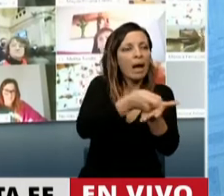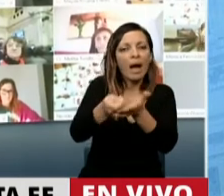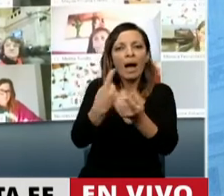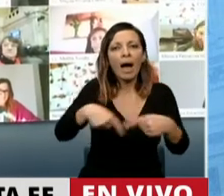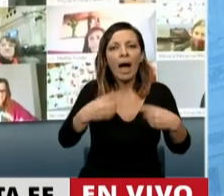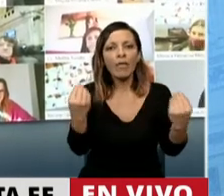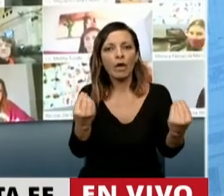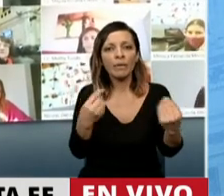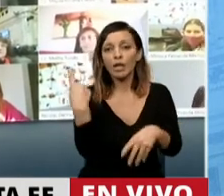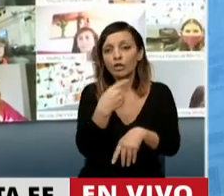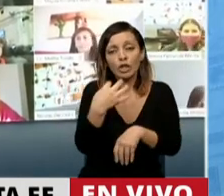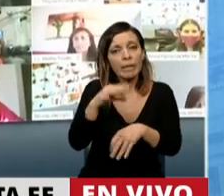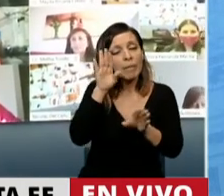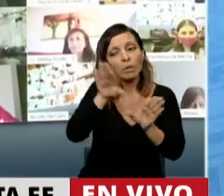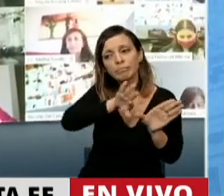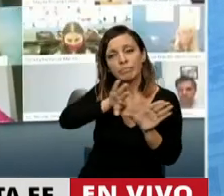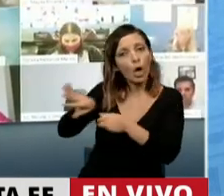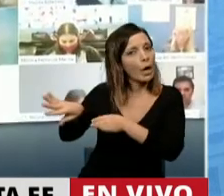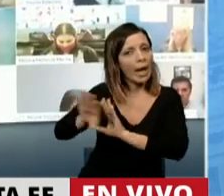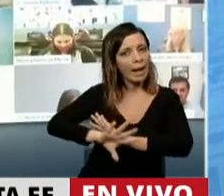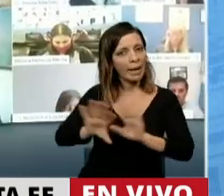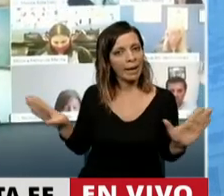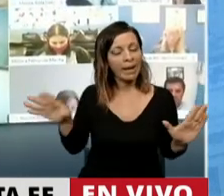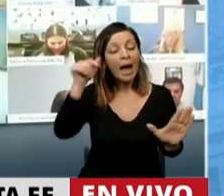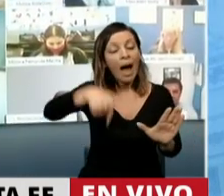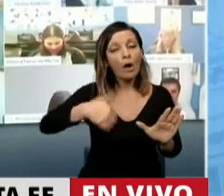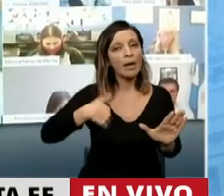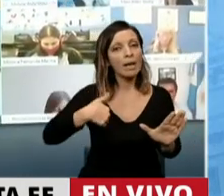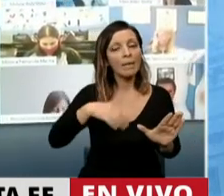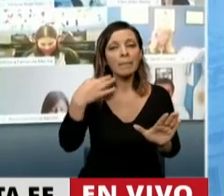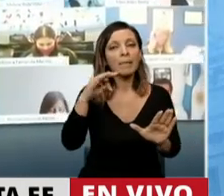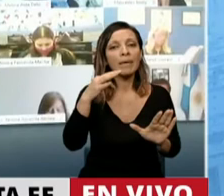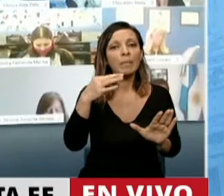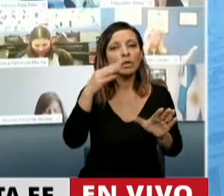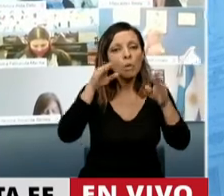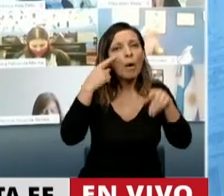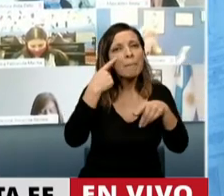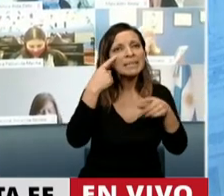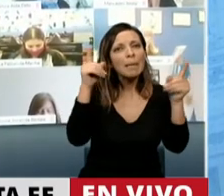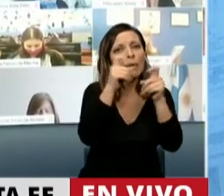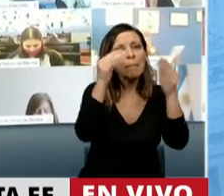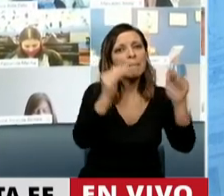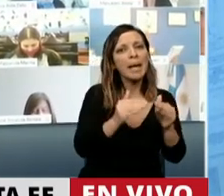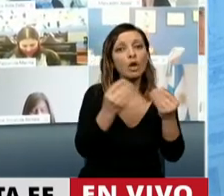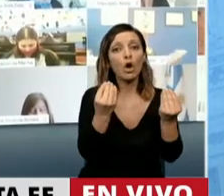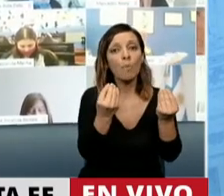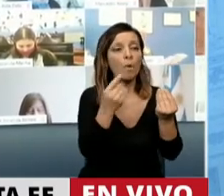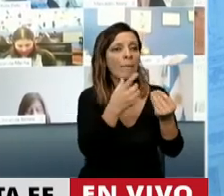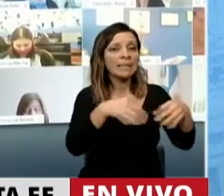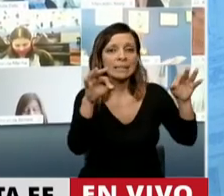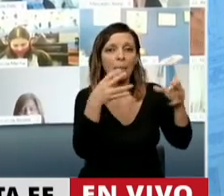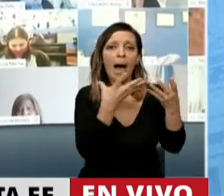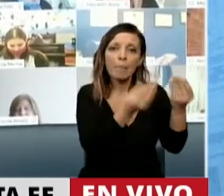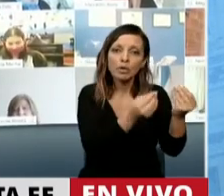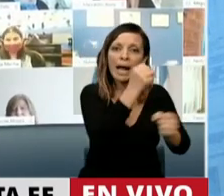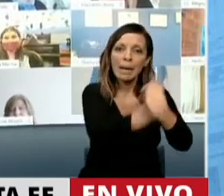vamos a tener que dejarlo en un segundo lugar y en este momento reducir los daños. Salvar empresas, salvar el